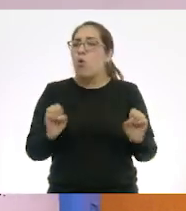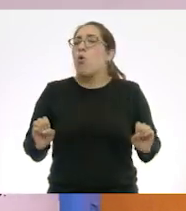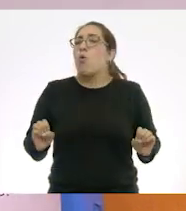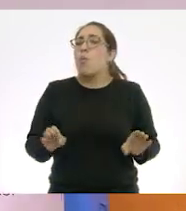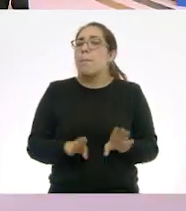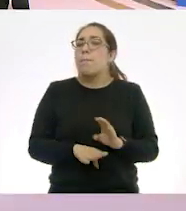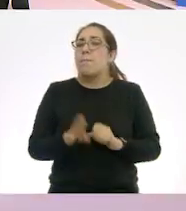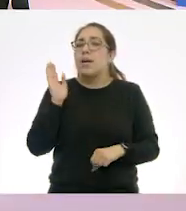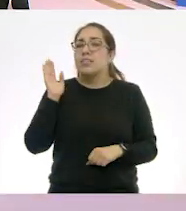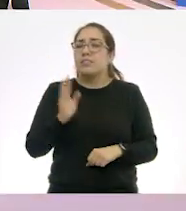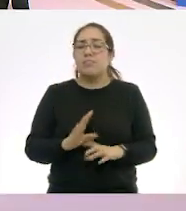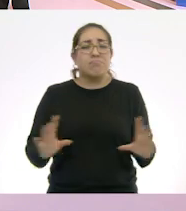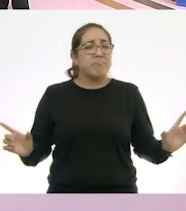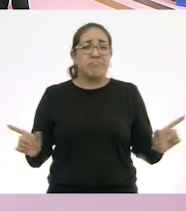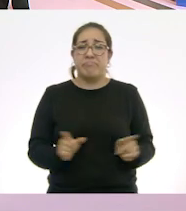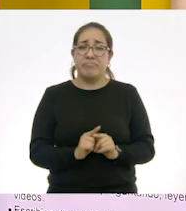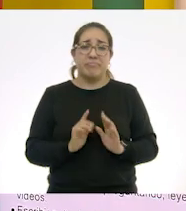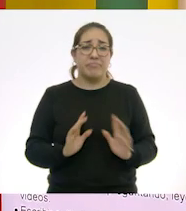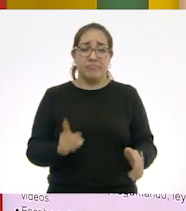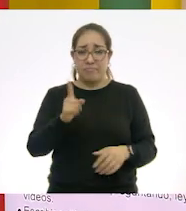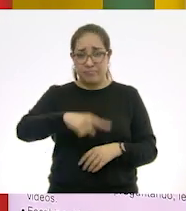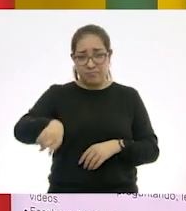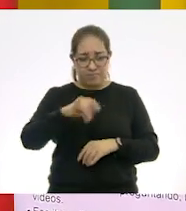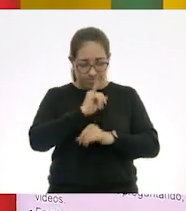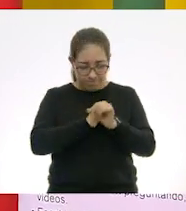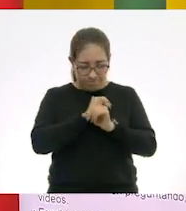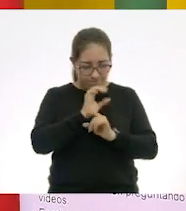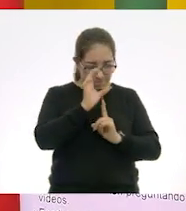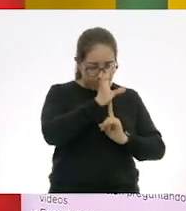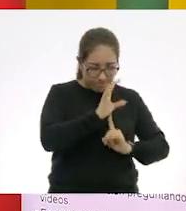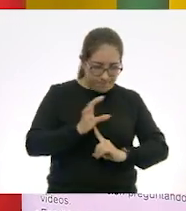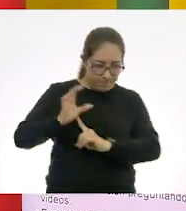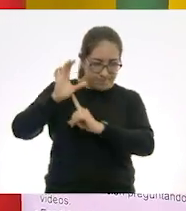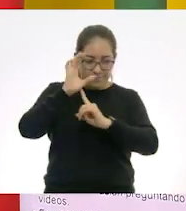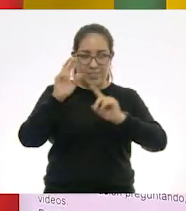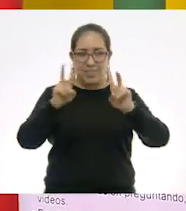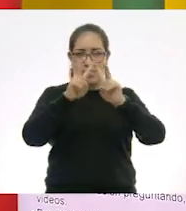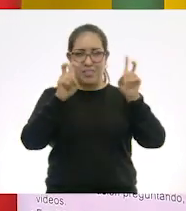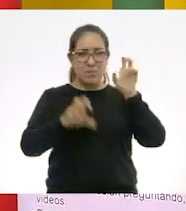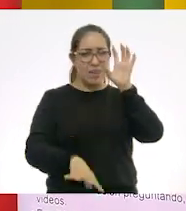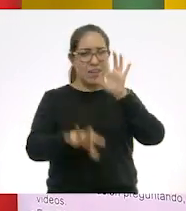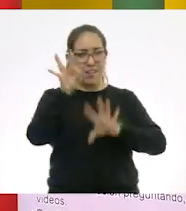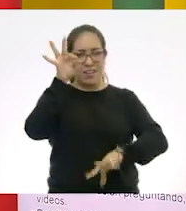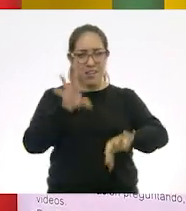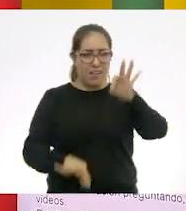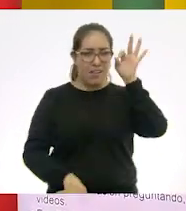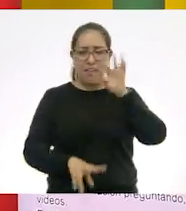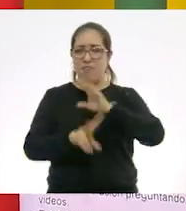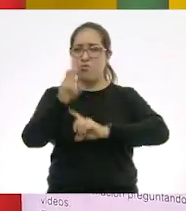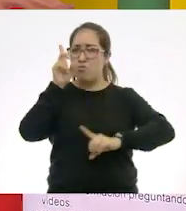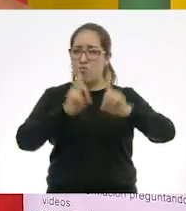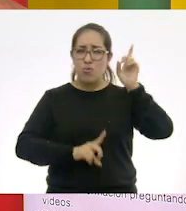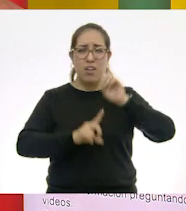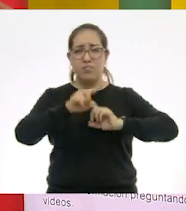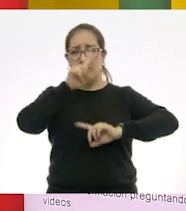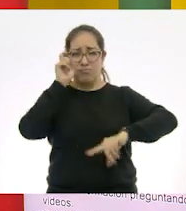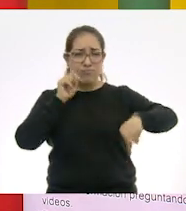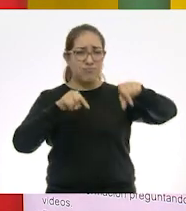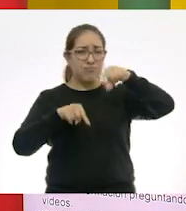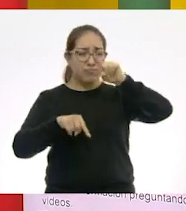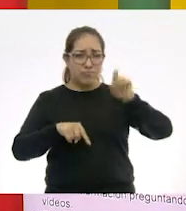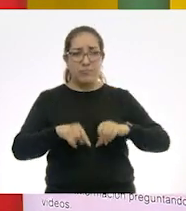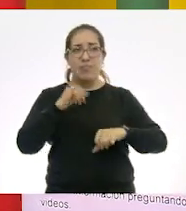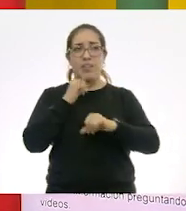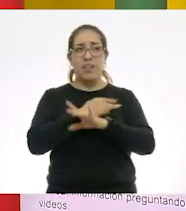podemos decir? Pues nada más, a ser investigadores, a buscar un tema, a tener muchas dudas y a encontrar toda la información que